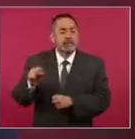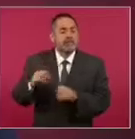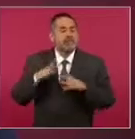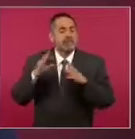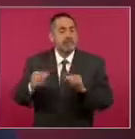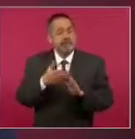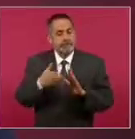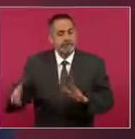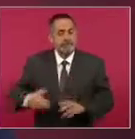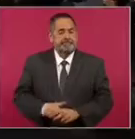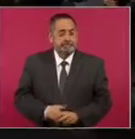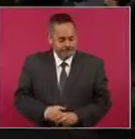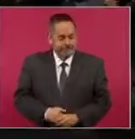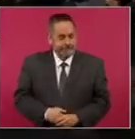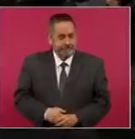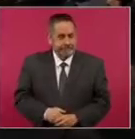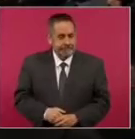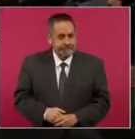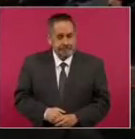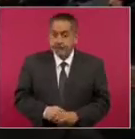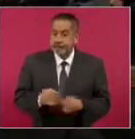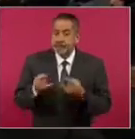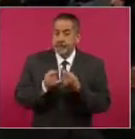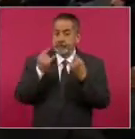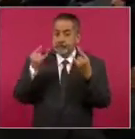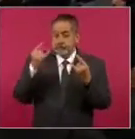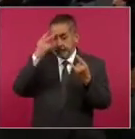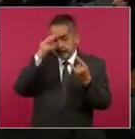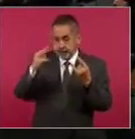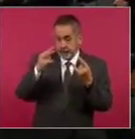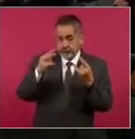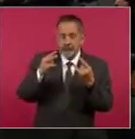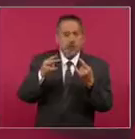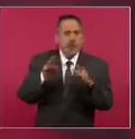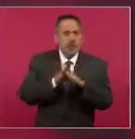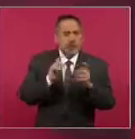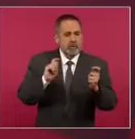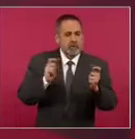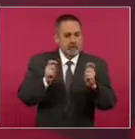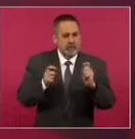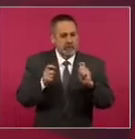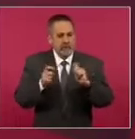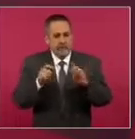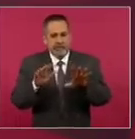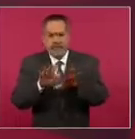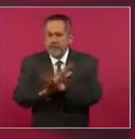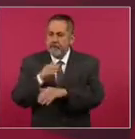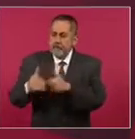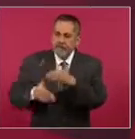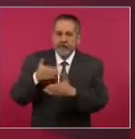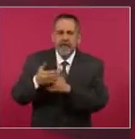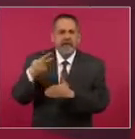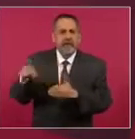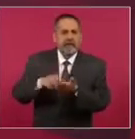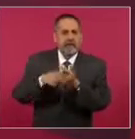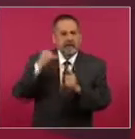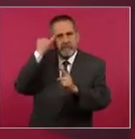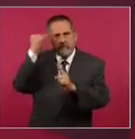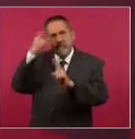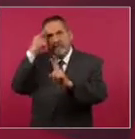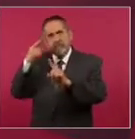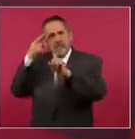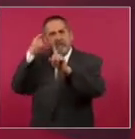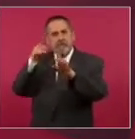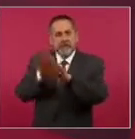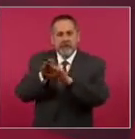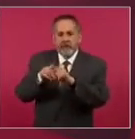Señoras y señores, la historia de México es la historia de sus transformaciones, la historia de sus ideas, sus ideales y de las